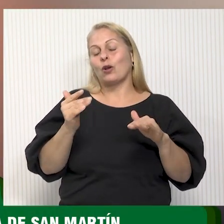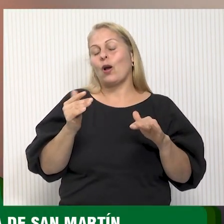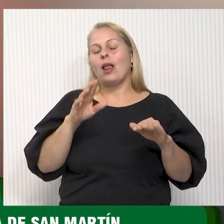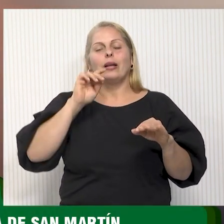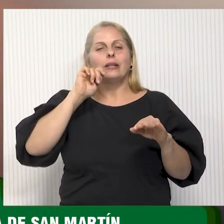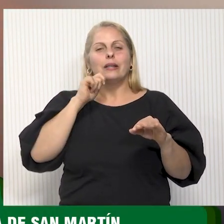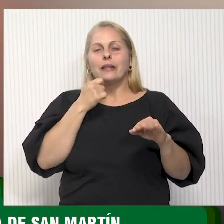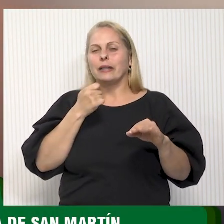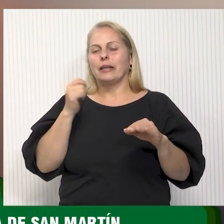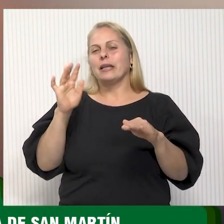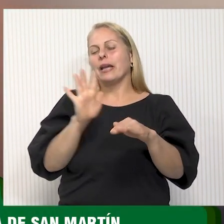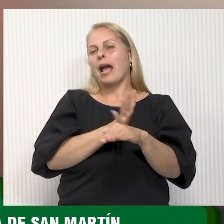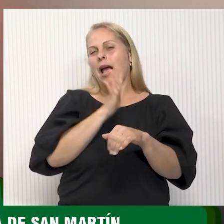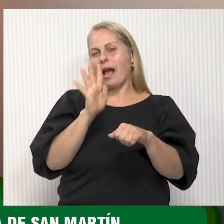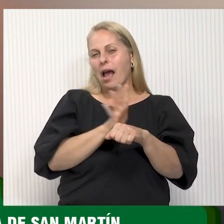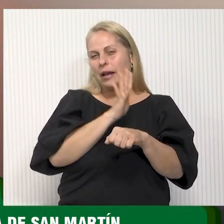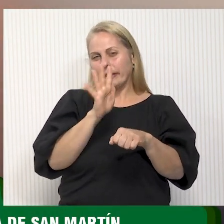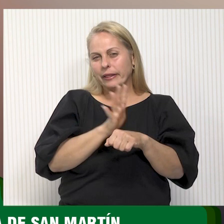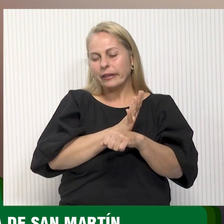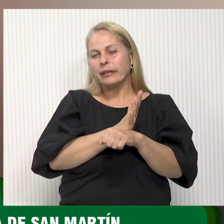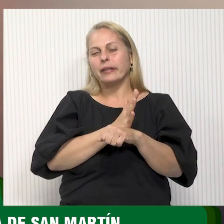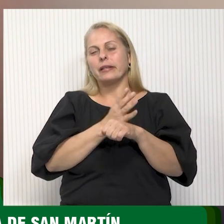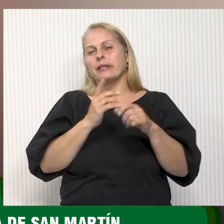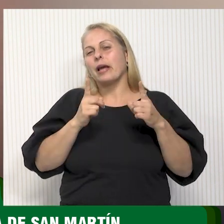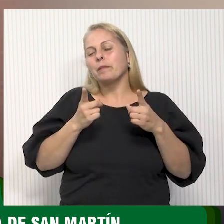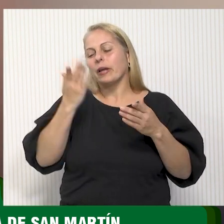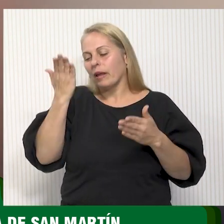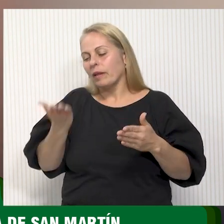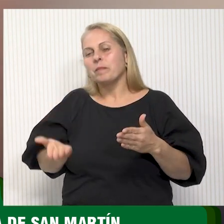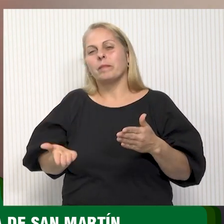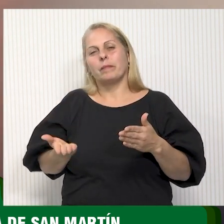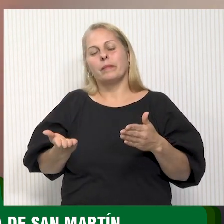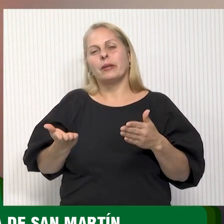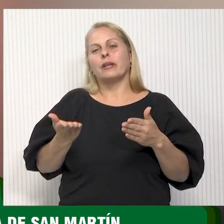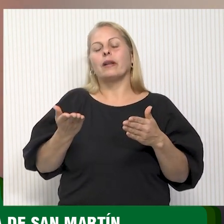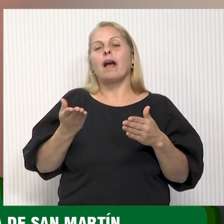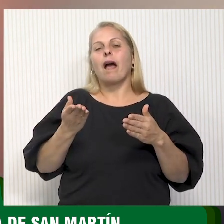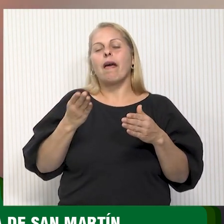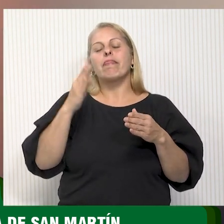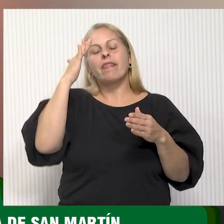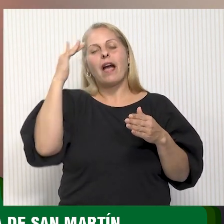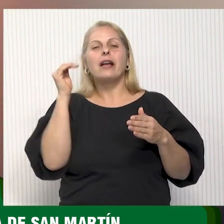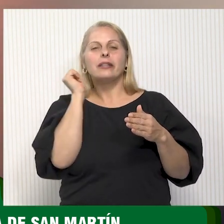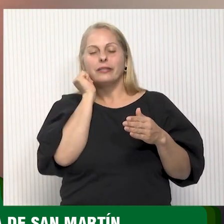actriz y admirada señora de la escena, China Zorrilla,